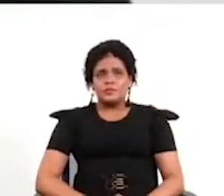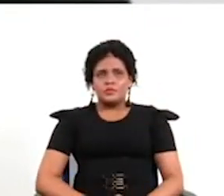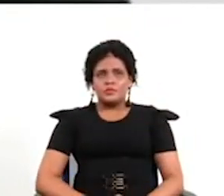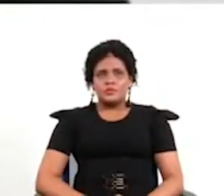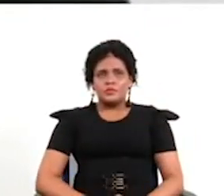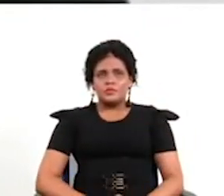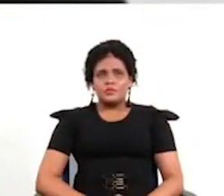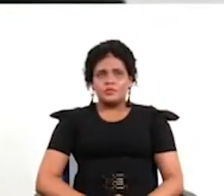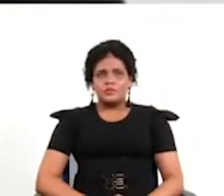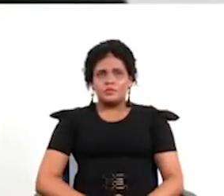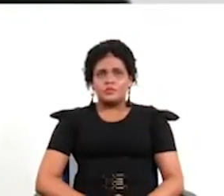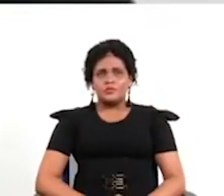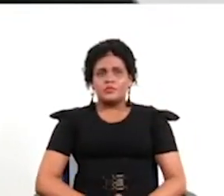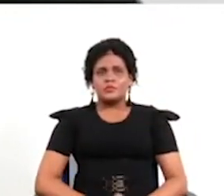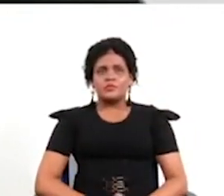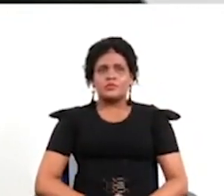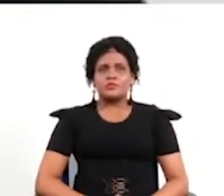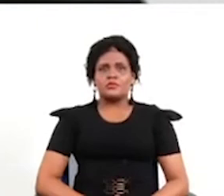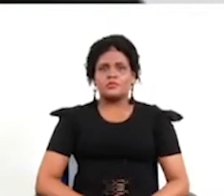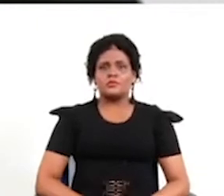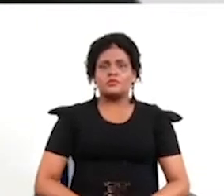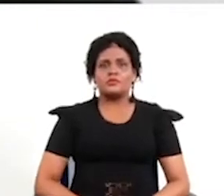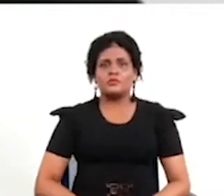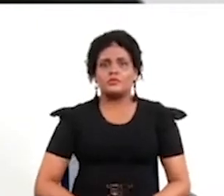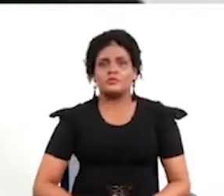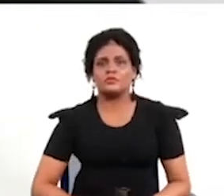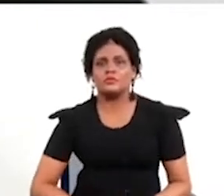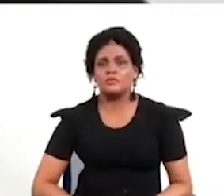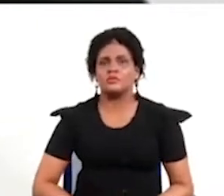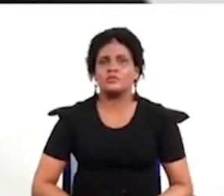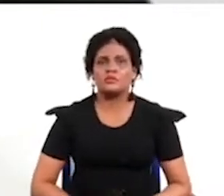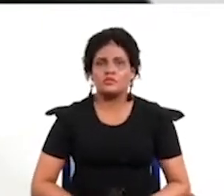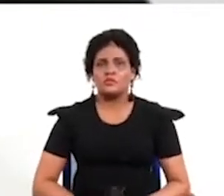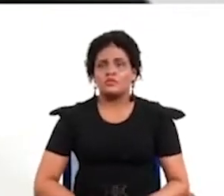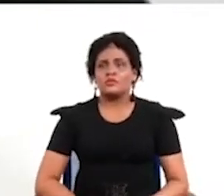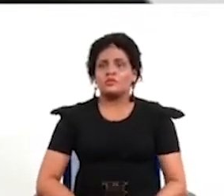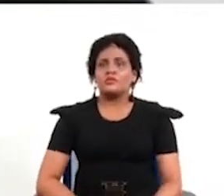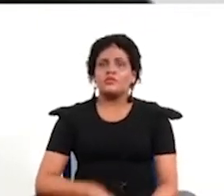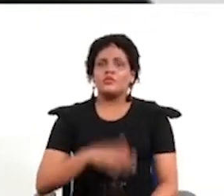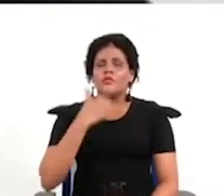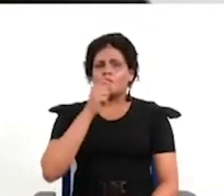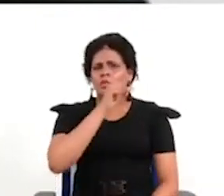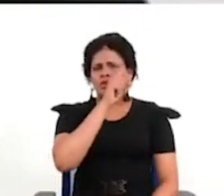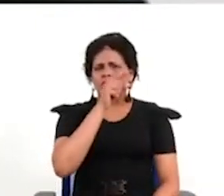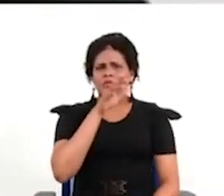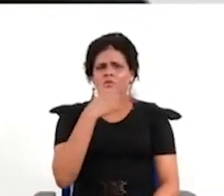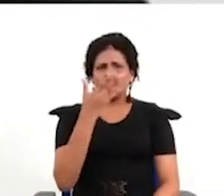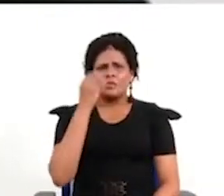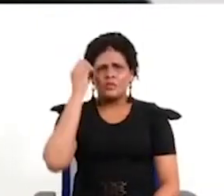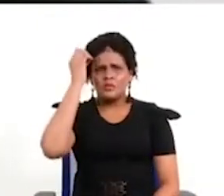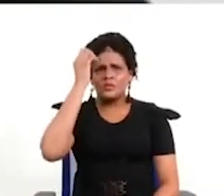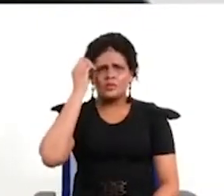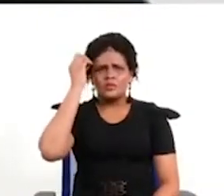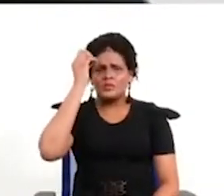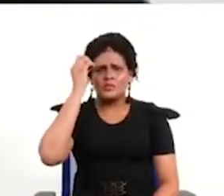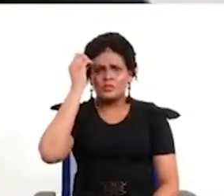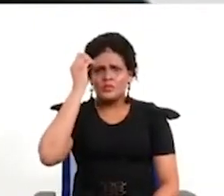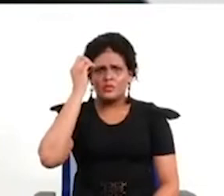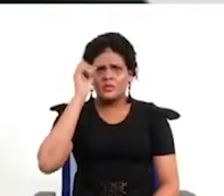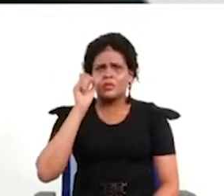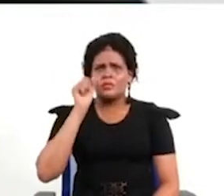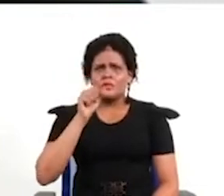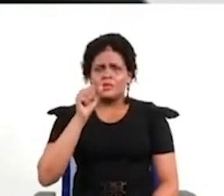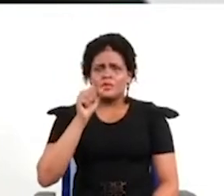volviendo a las preguntas de los espectadores Belsi Castillo pregunta cuál es su opinión sobre espacios que se puedan